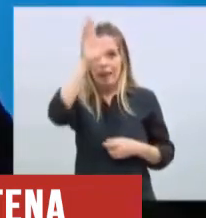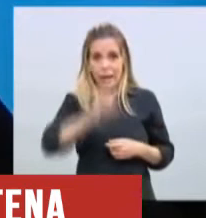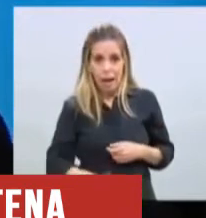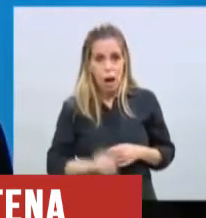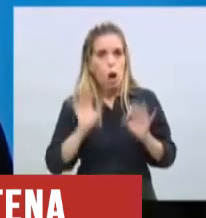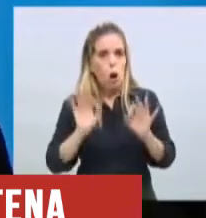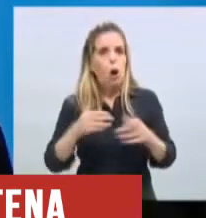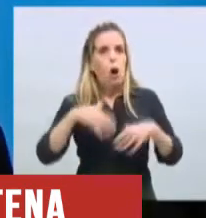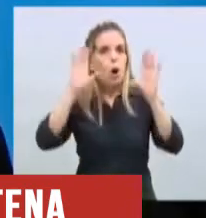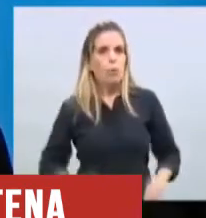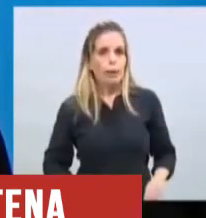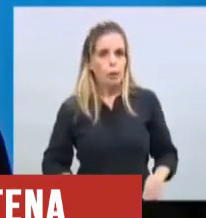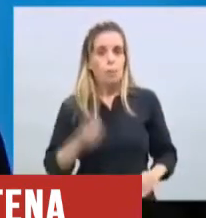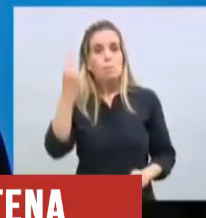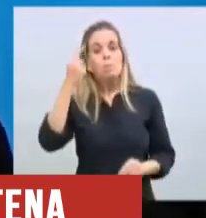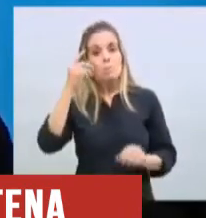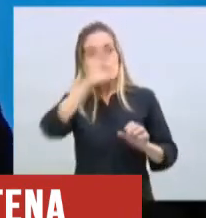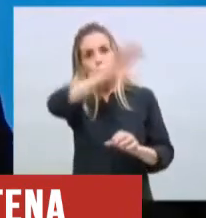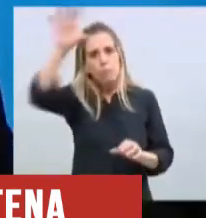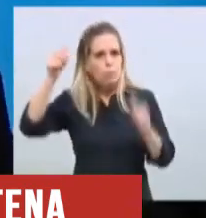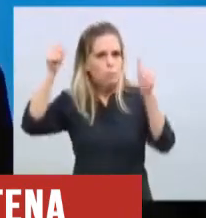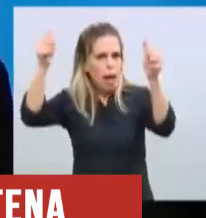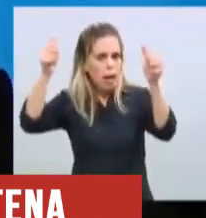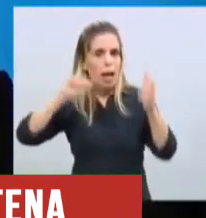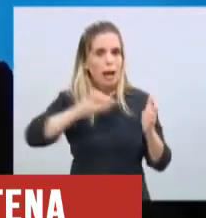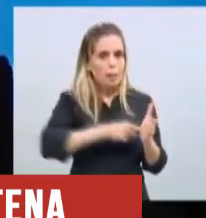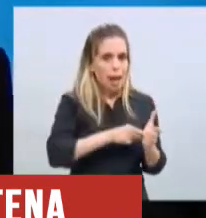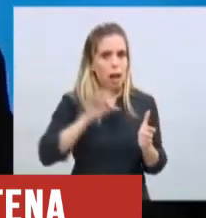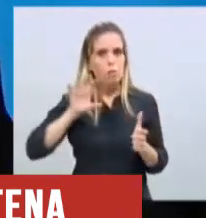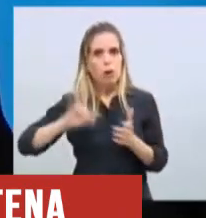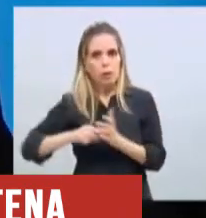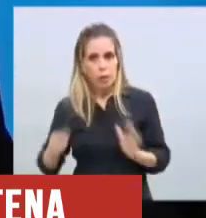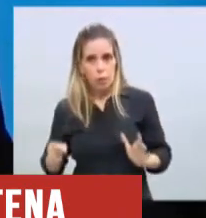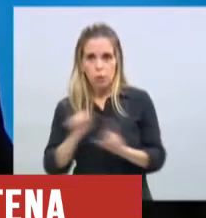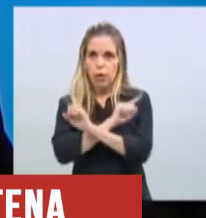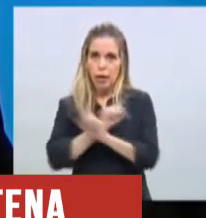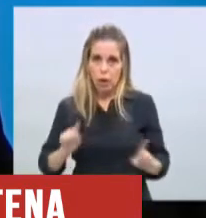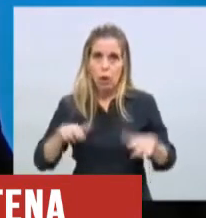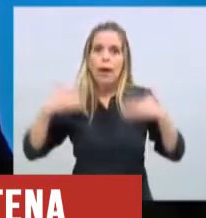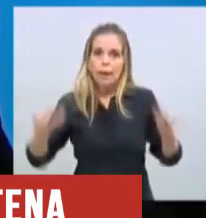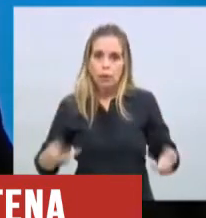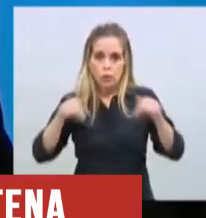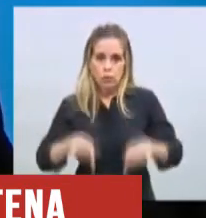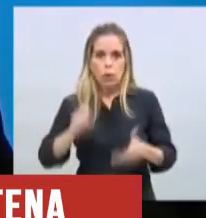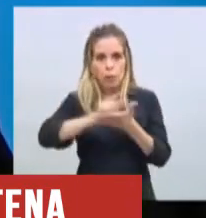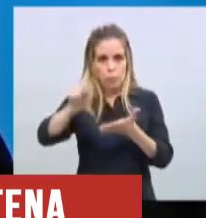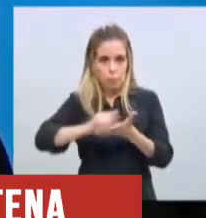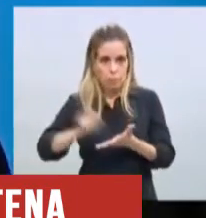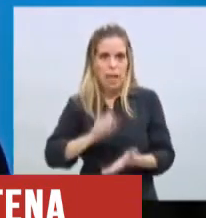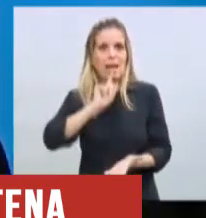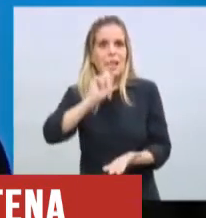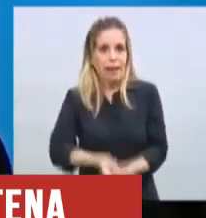menos en el AMBA. En conclusión, el decreto que estamos dictando ahora,